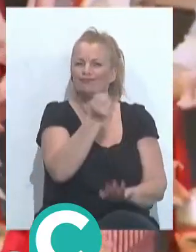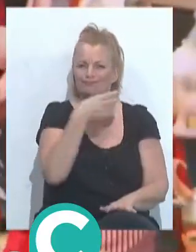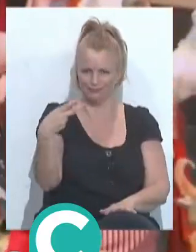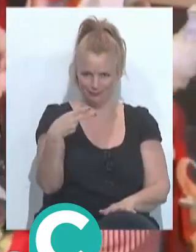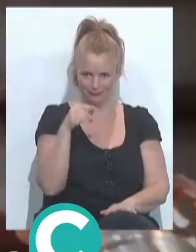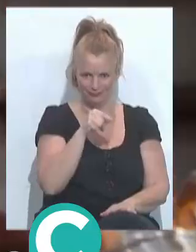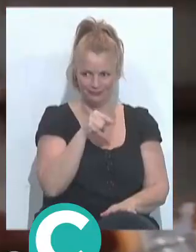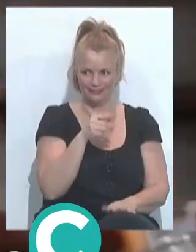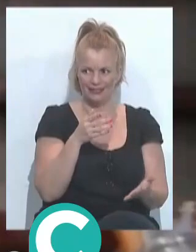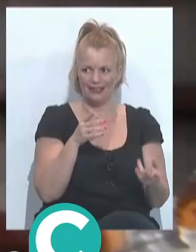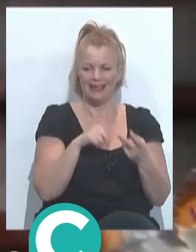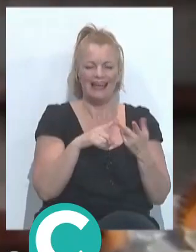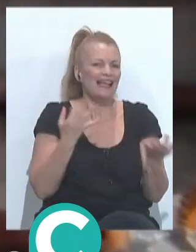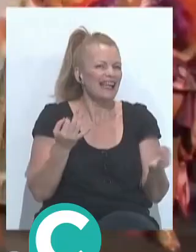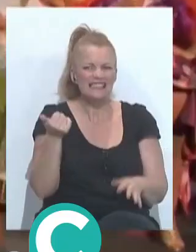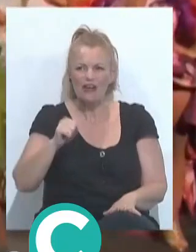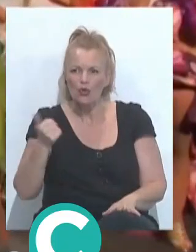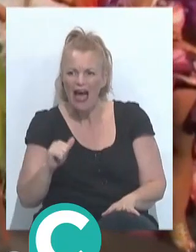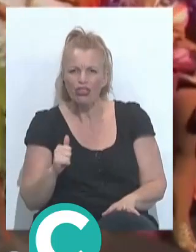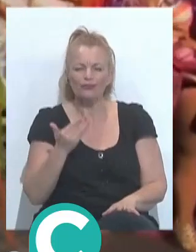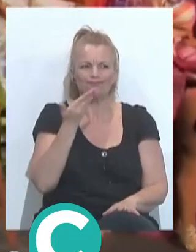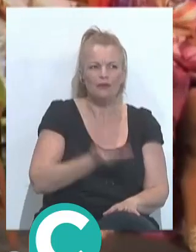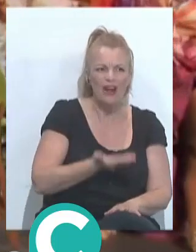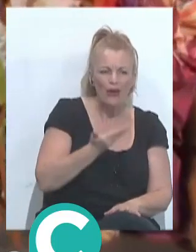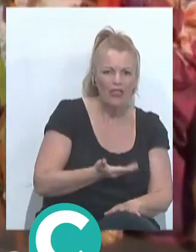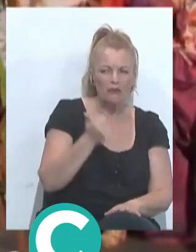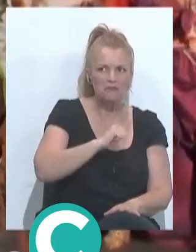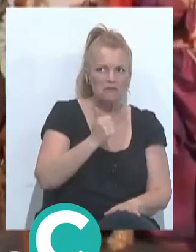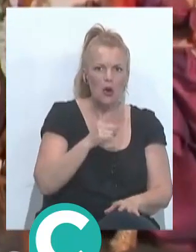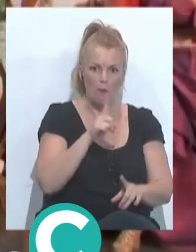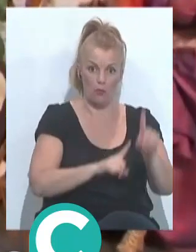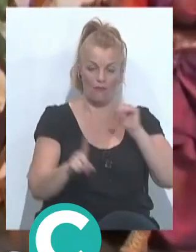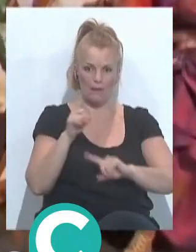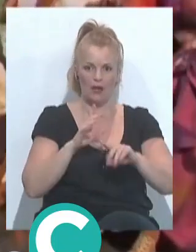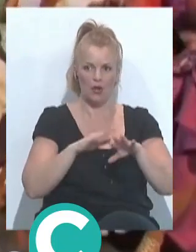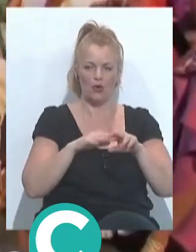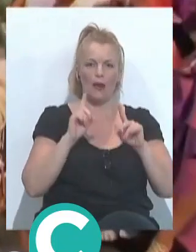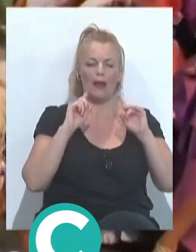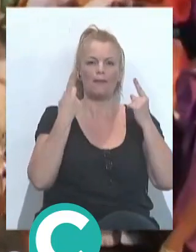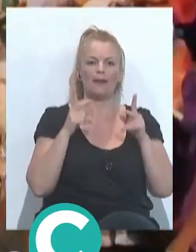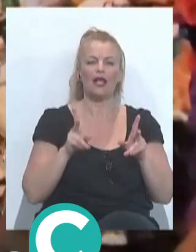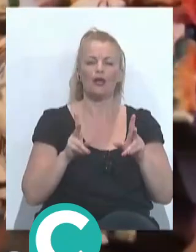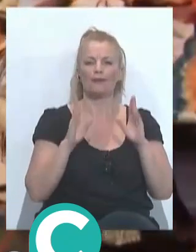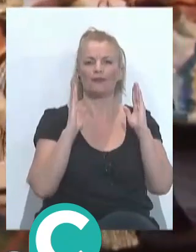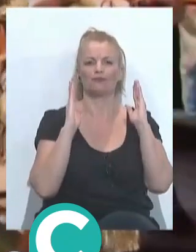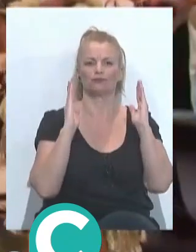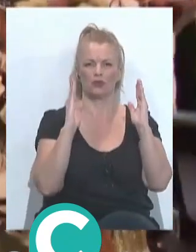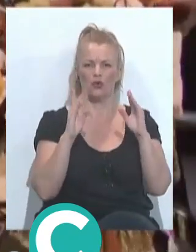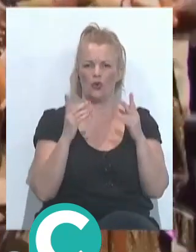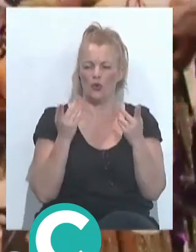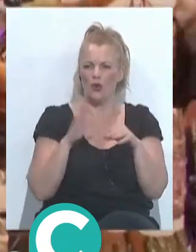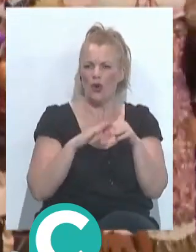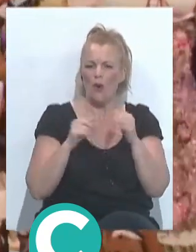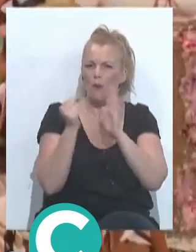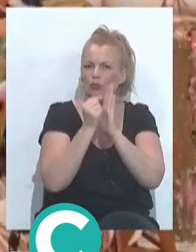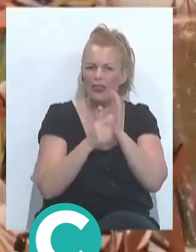puntuaciones y ver qué se ha valorado, cómo se ha valorado, los problemas que ha habido, el problema que hubo en el primer corte con un corte tan bajo, con